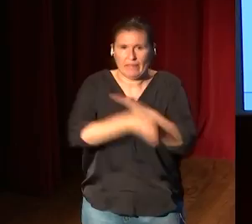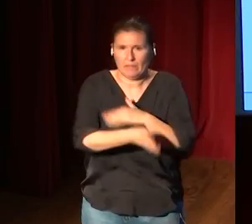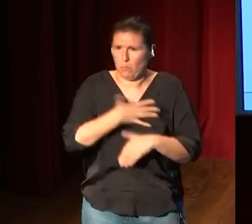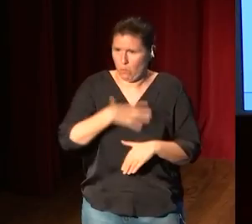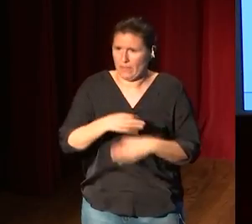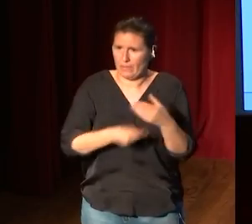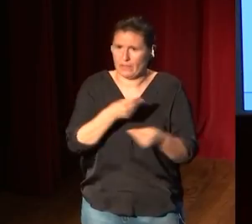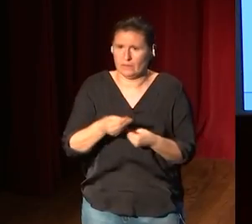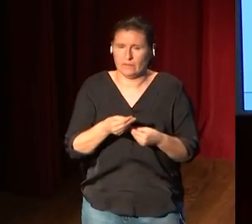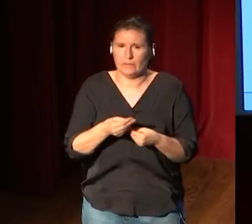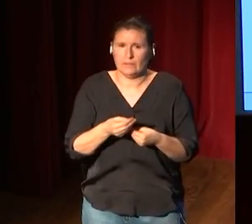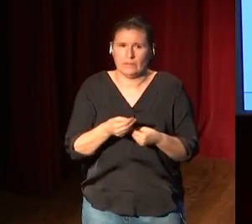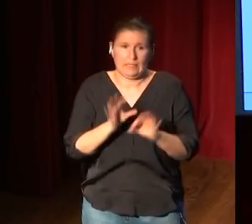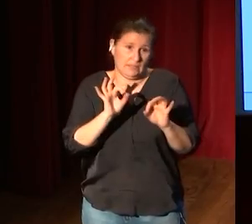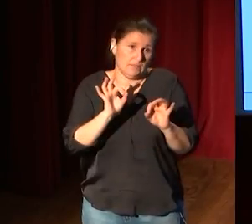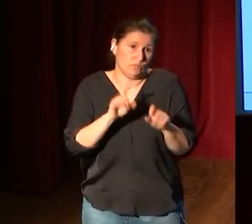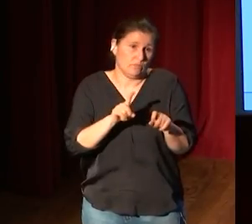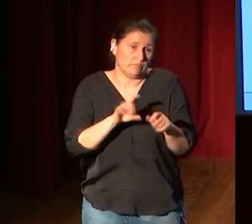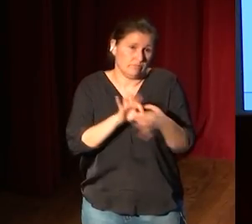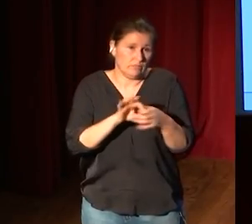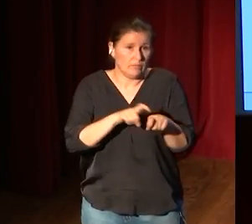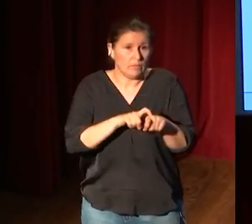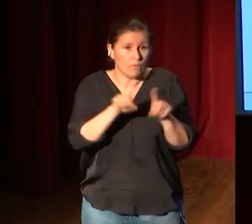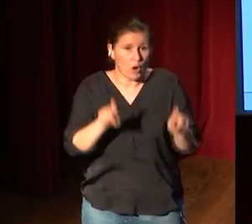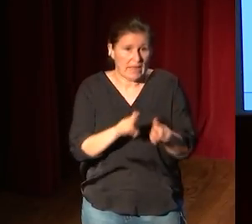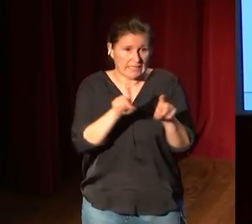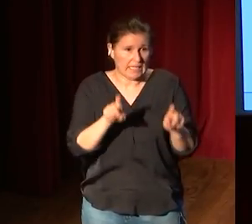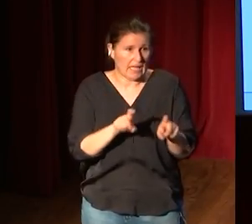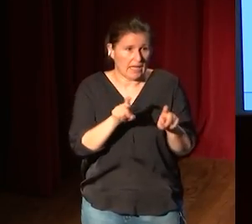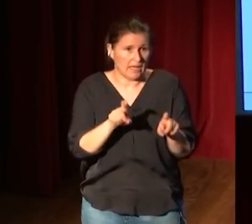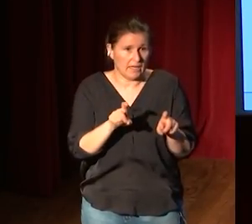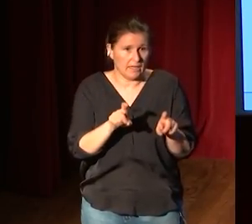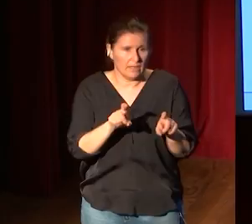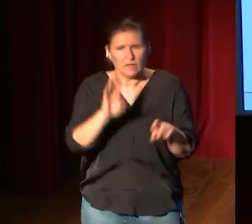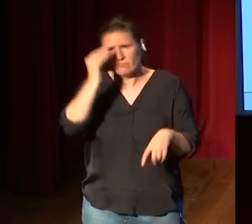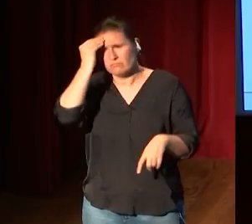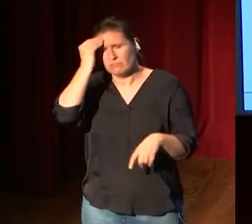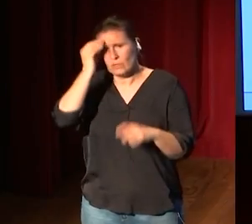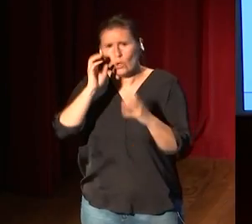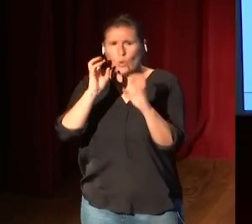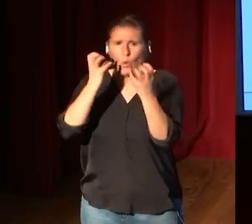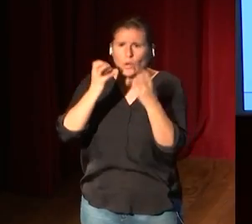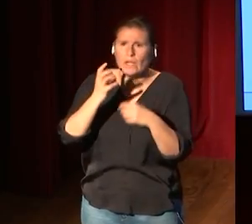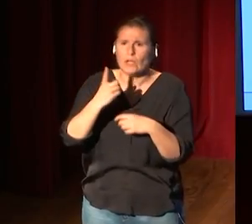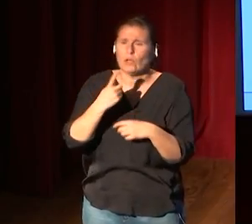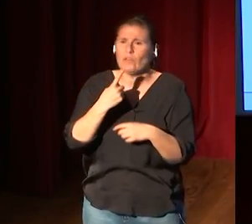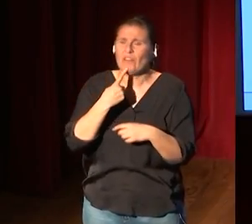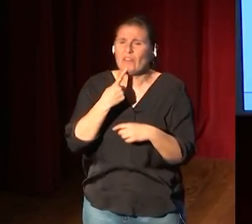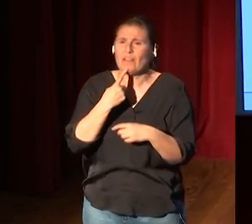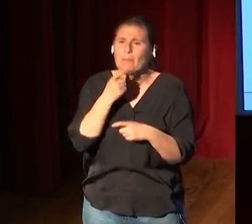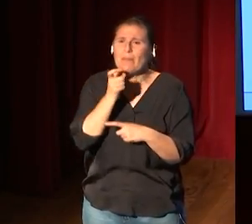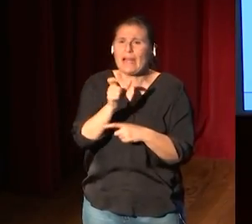hacer tiene un punto informático como pueden ver ¿han pensado alguna vez que Google nunca dice informático?